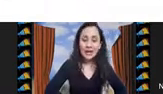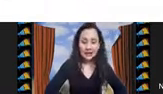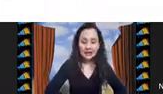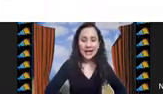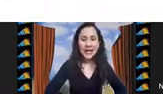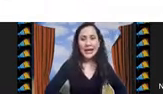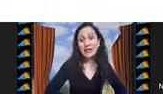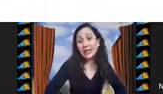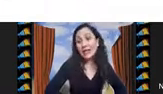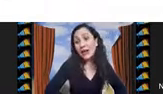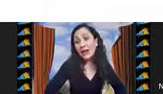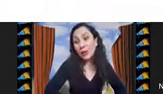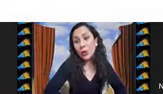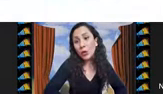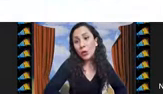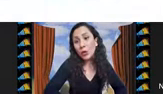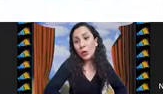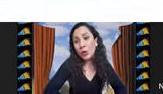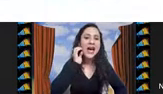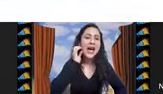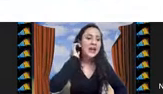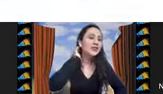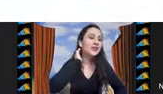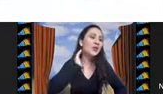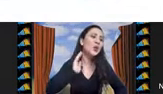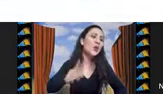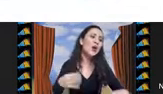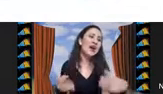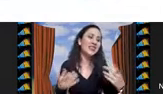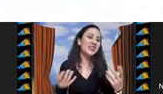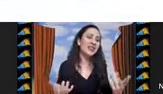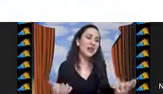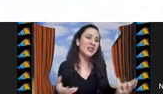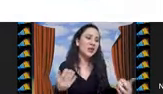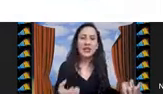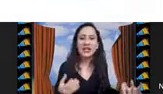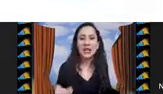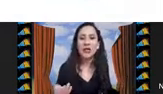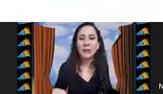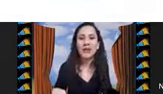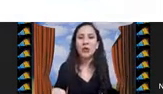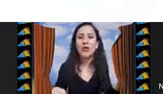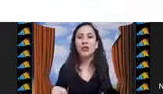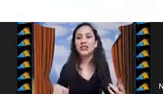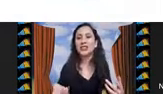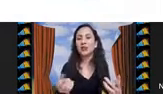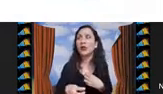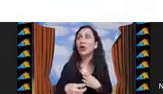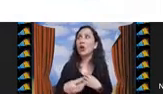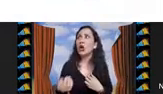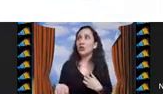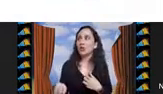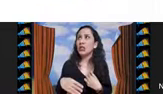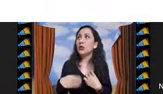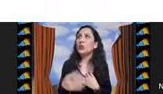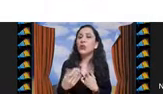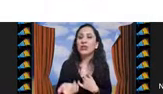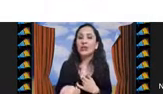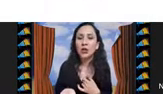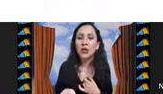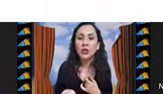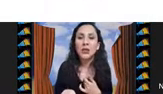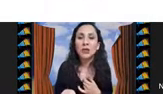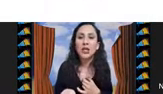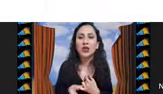operador que hace que le vaya mejor o sea la idea es no hacer más complicado el método sino si